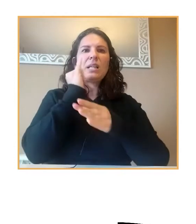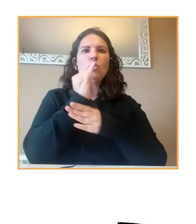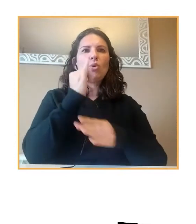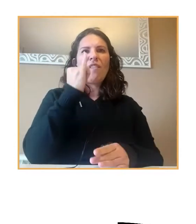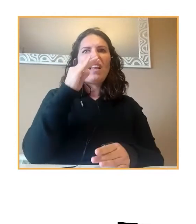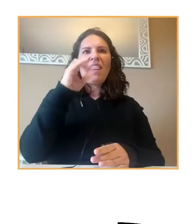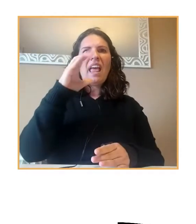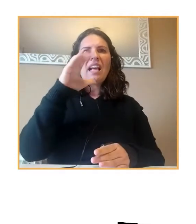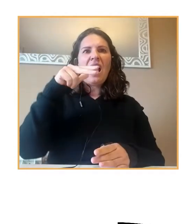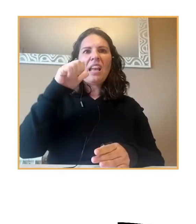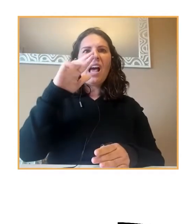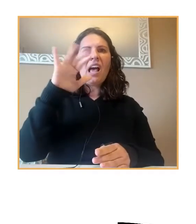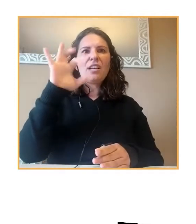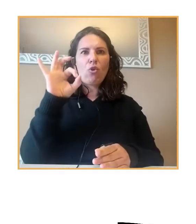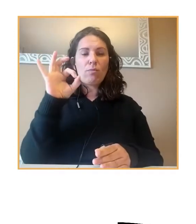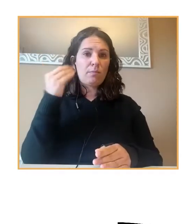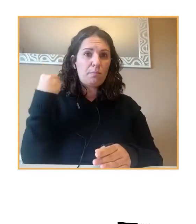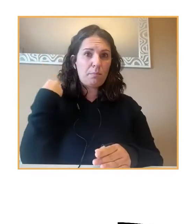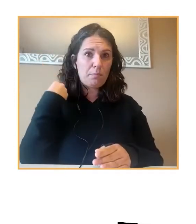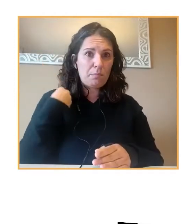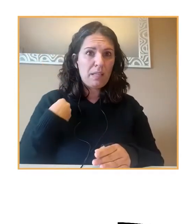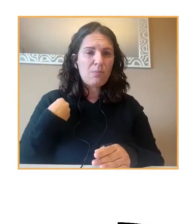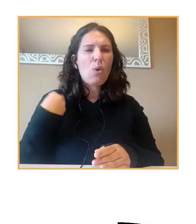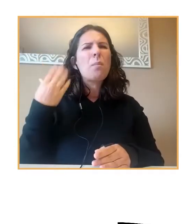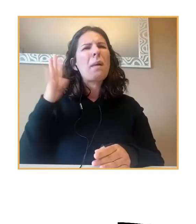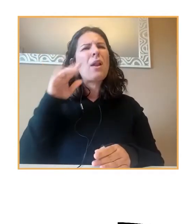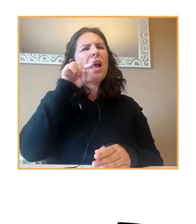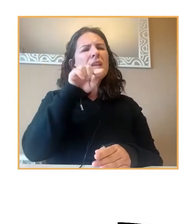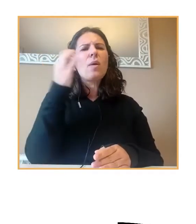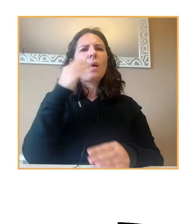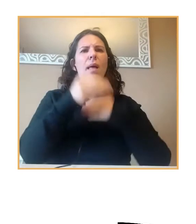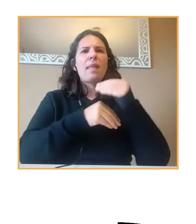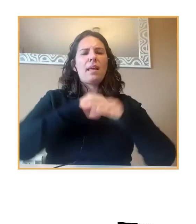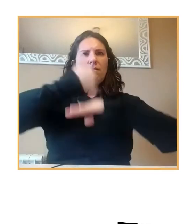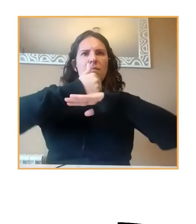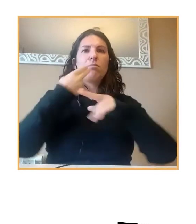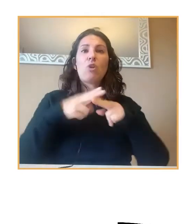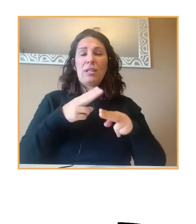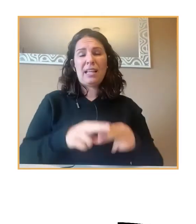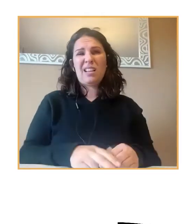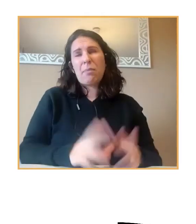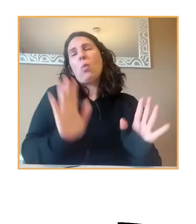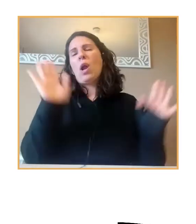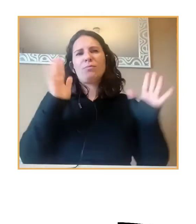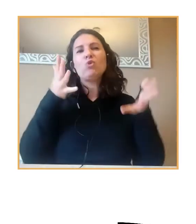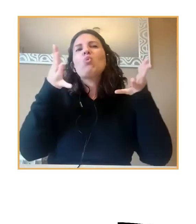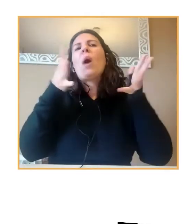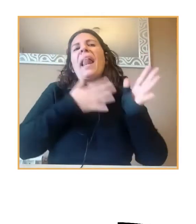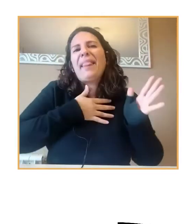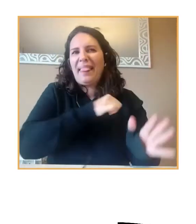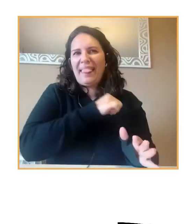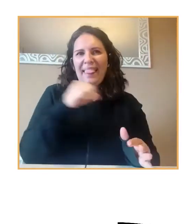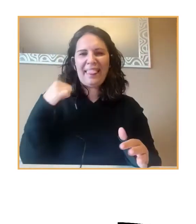pero me da la sensación de que eso se tendría que hacer desde arriba desde la política pero bueno son solo sugerencias algunas